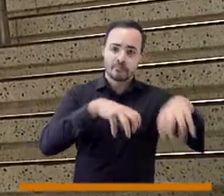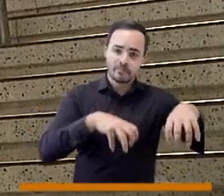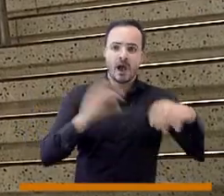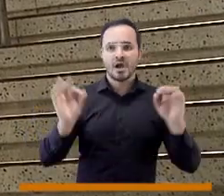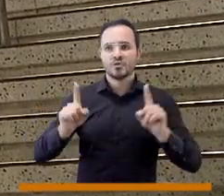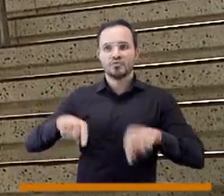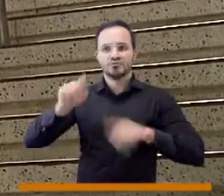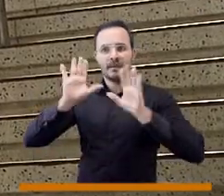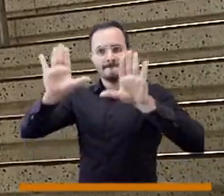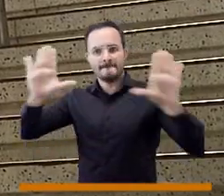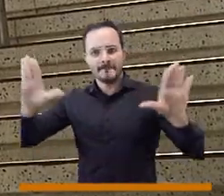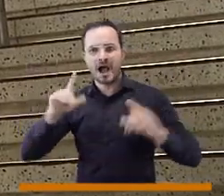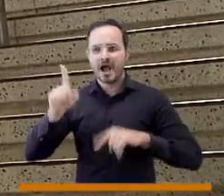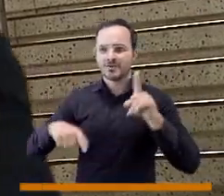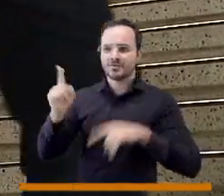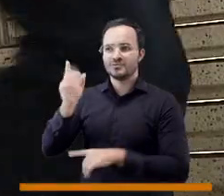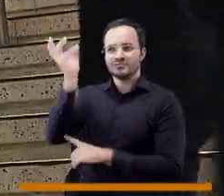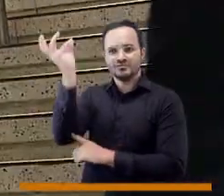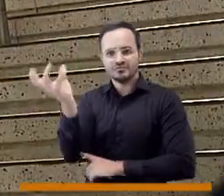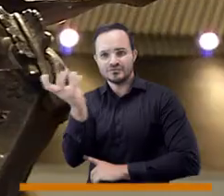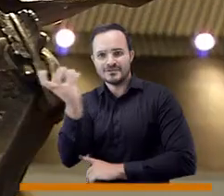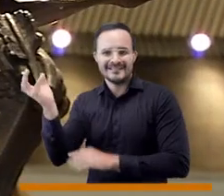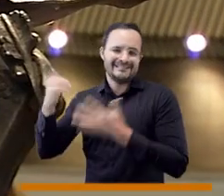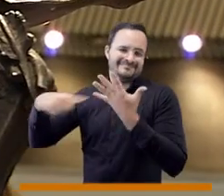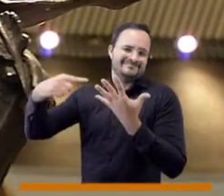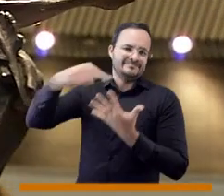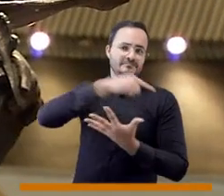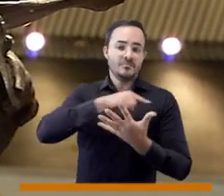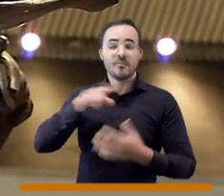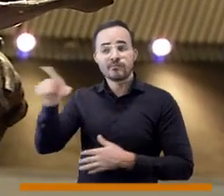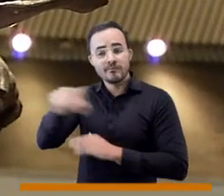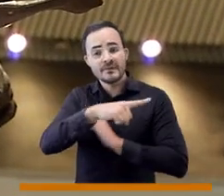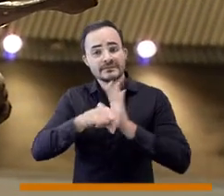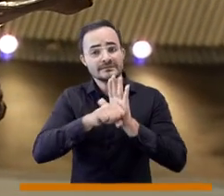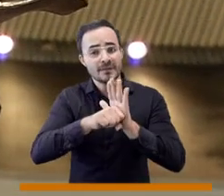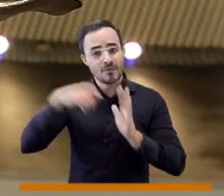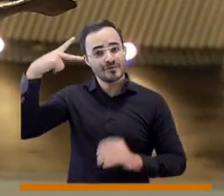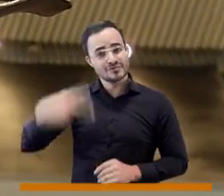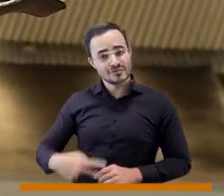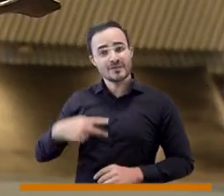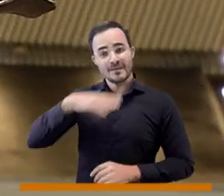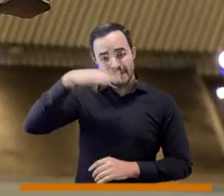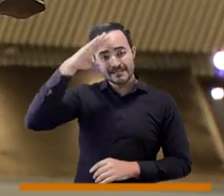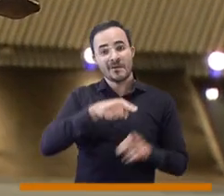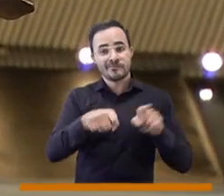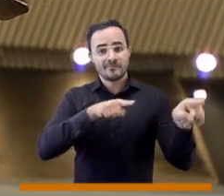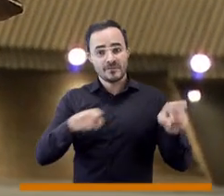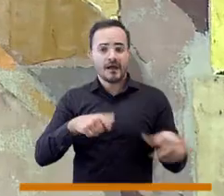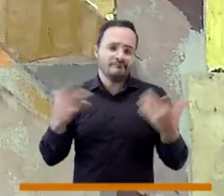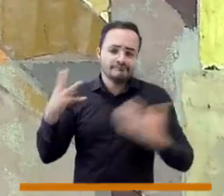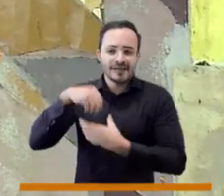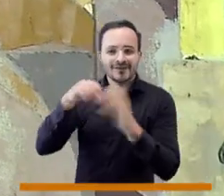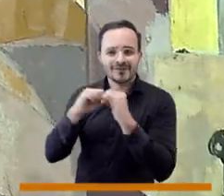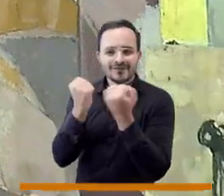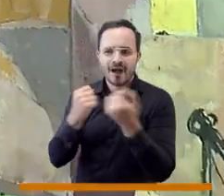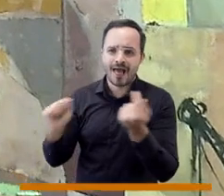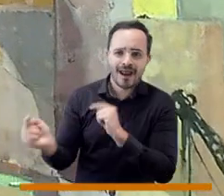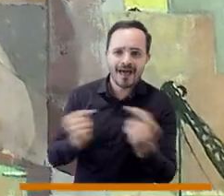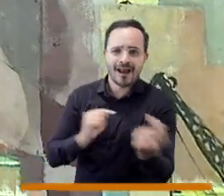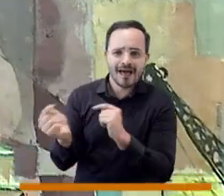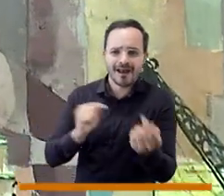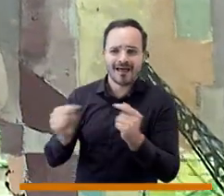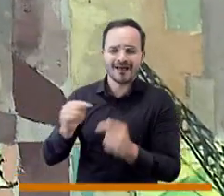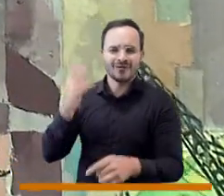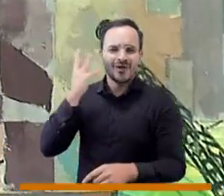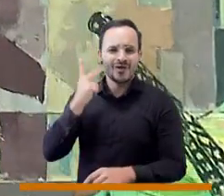como parte de su decoración y de su amoblamiento, tiene una historia de ciudad o una referencia a lo que aquí, al interior del